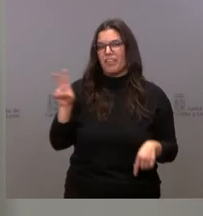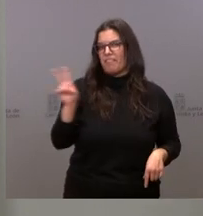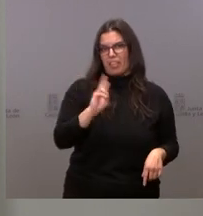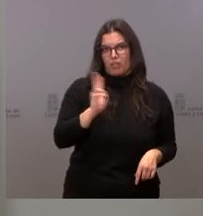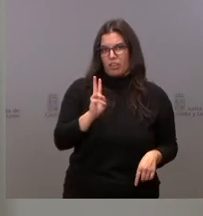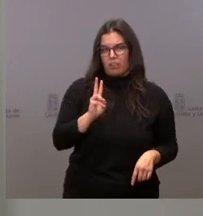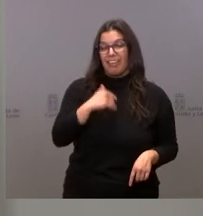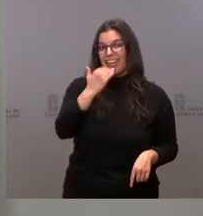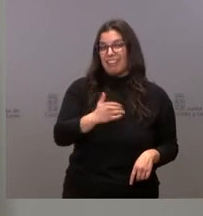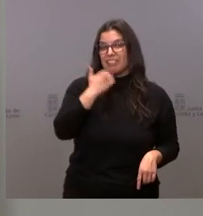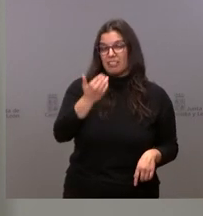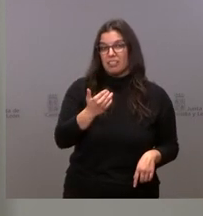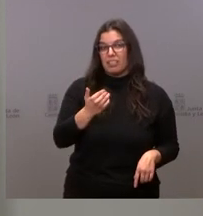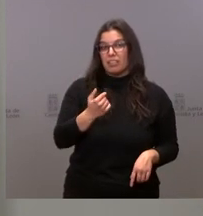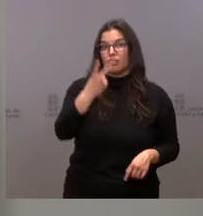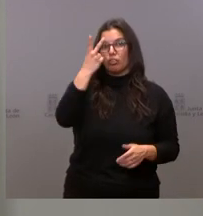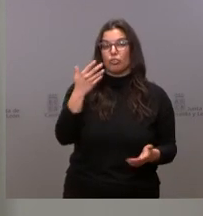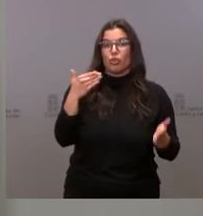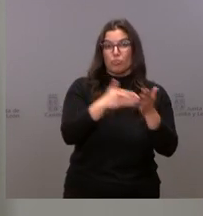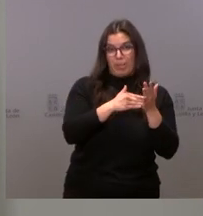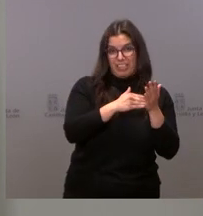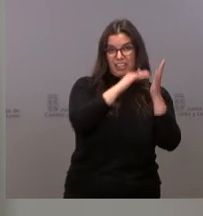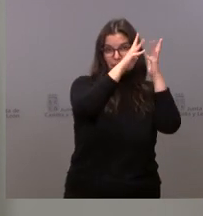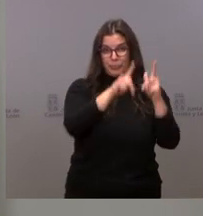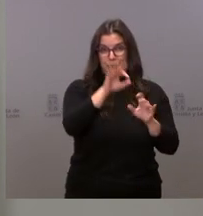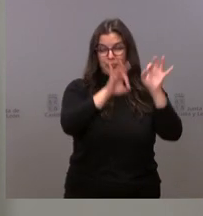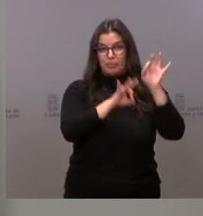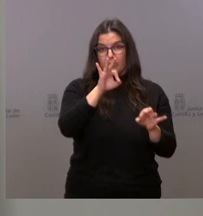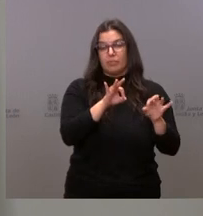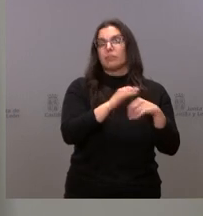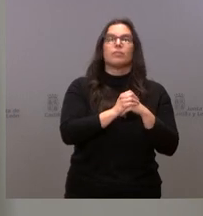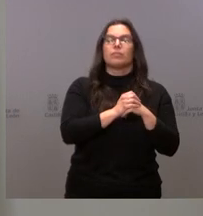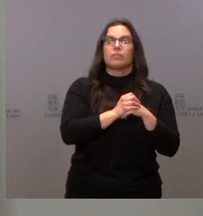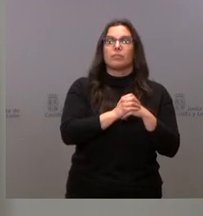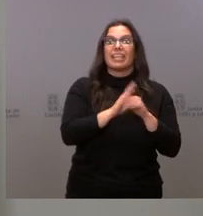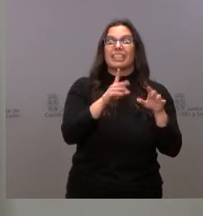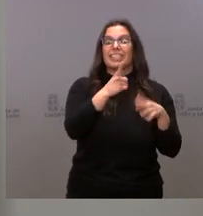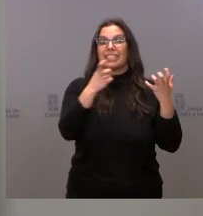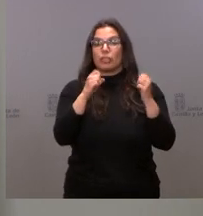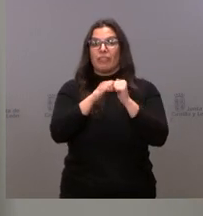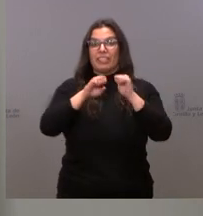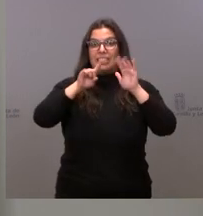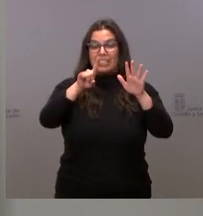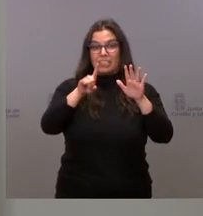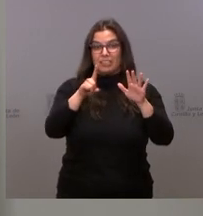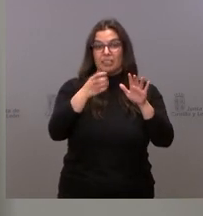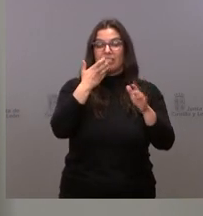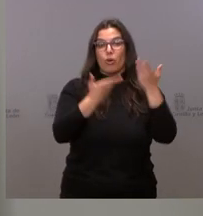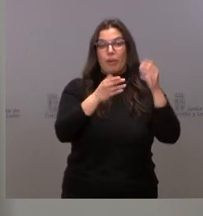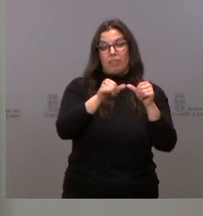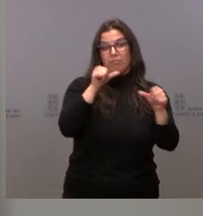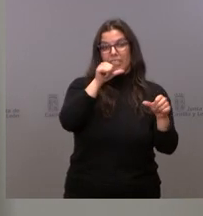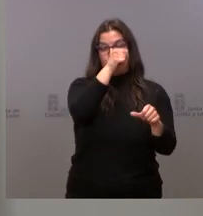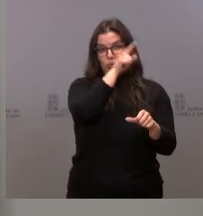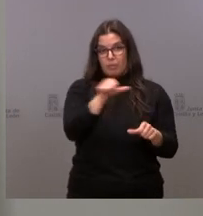Valladolid roza ya los 1.000 de incidencia acumulada, está en 963, tiene 626 a 7 días, lo que hace muy probable